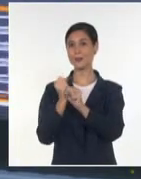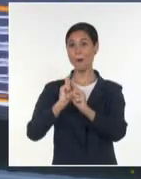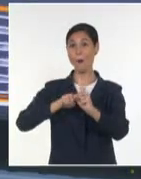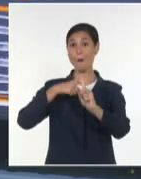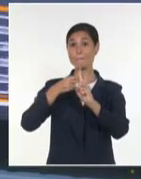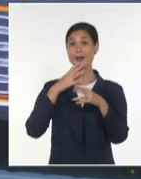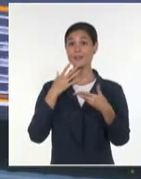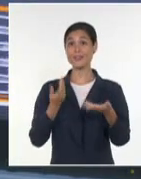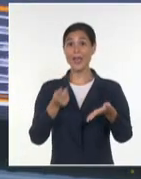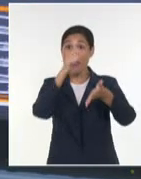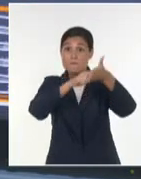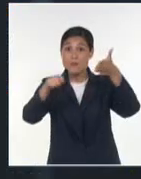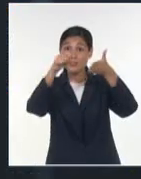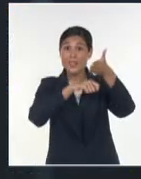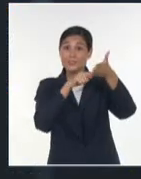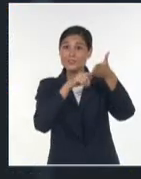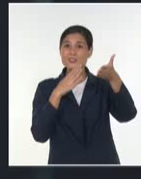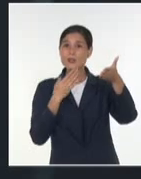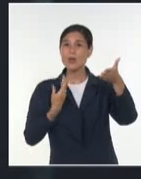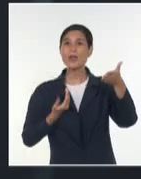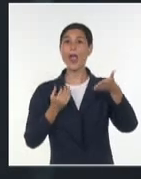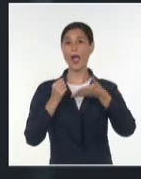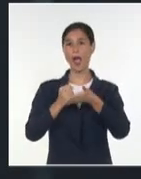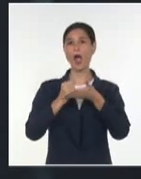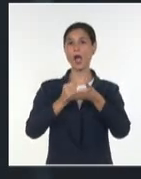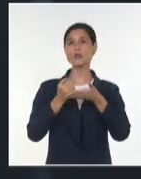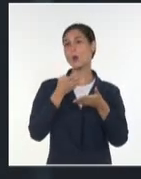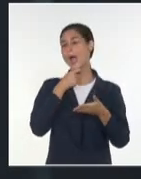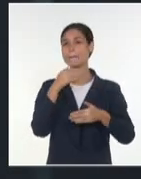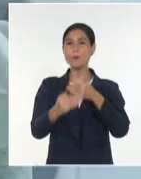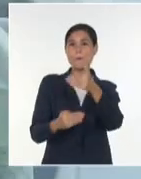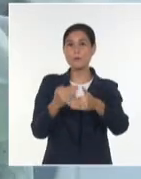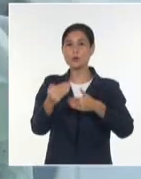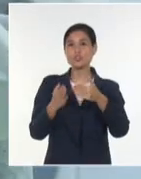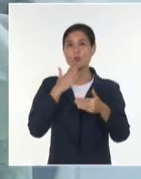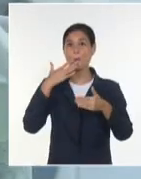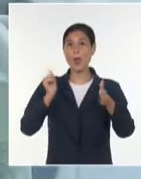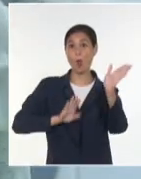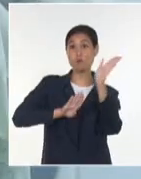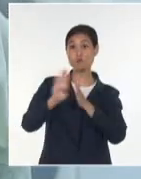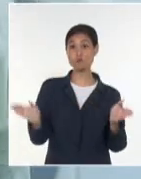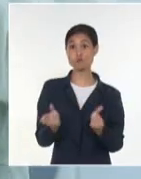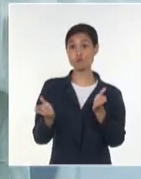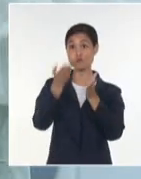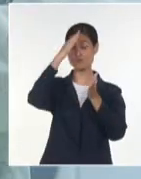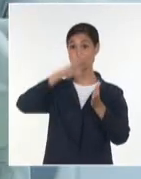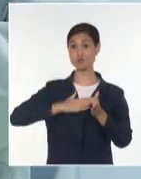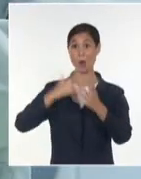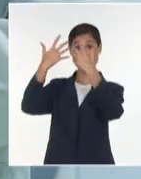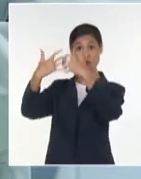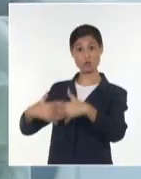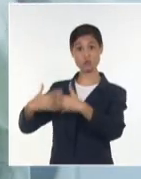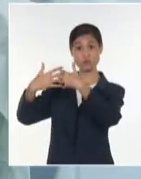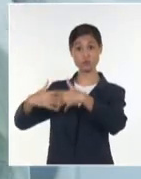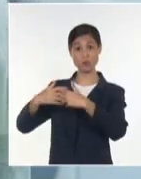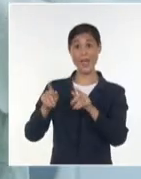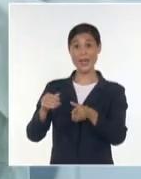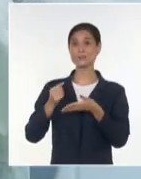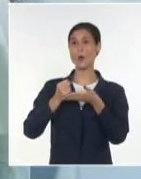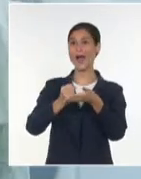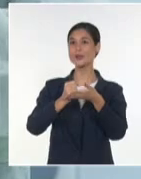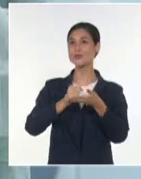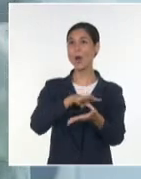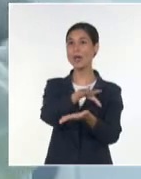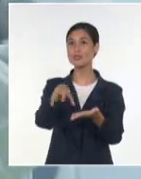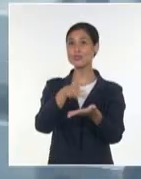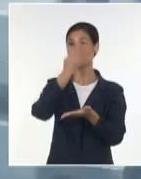estén disponibles en función de procesos más ágiles, mejoras en los procesos productivos, logrando un impacto en los estándares